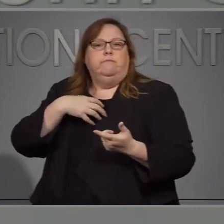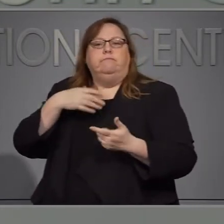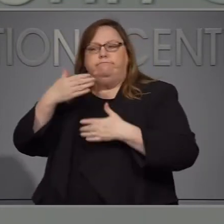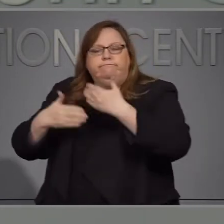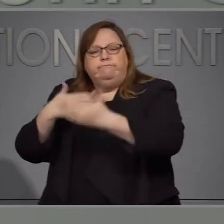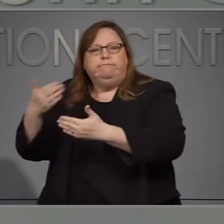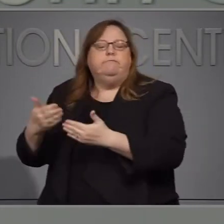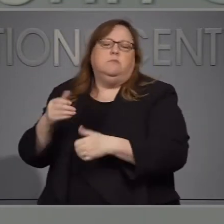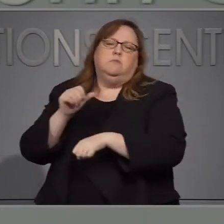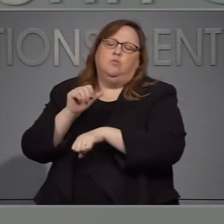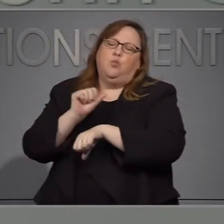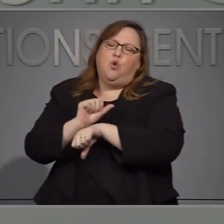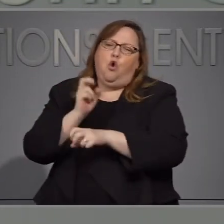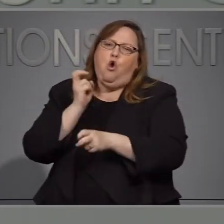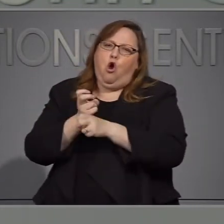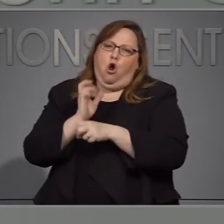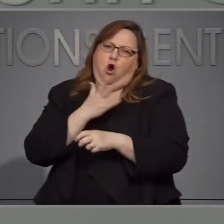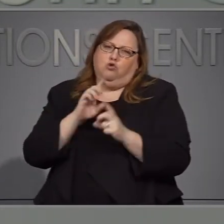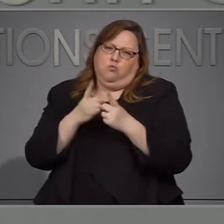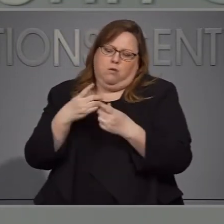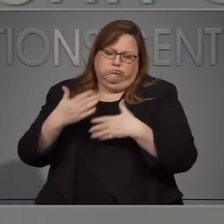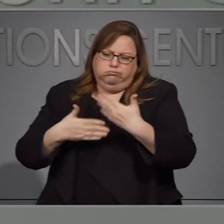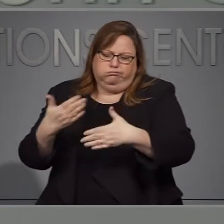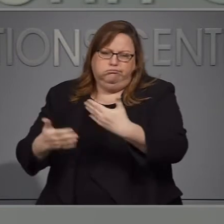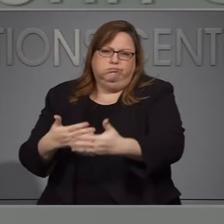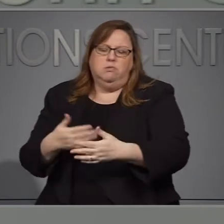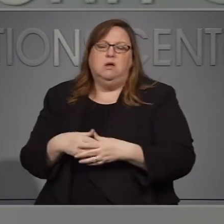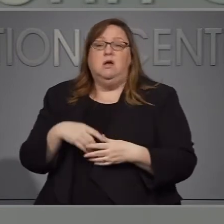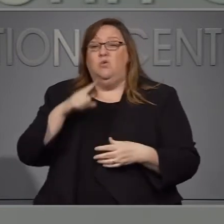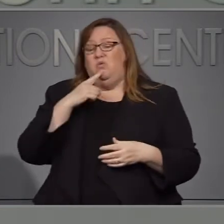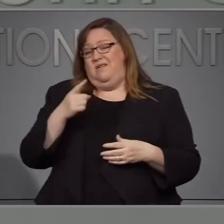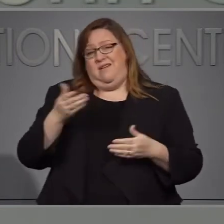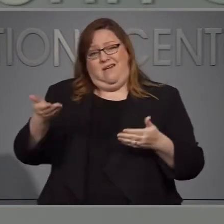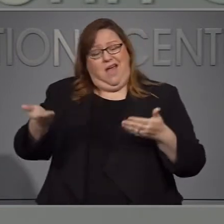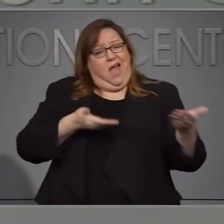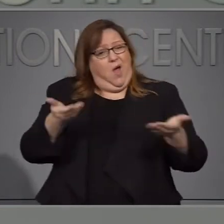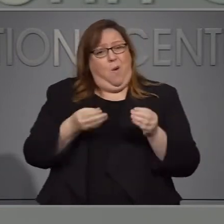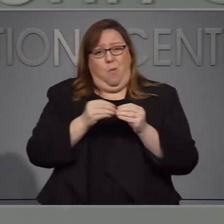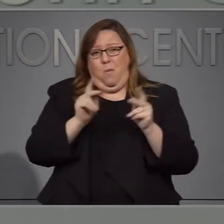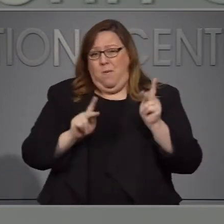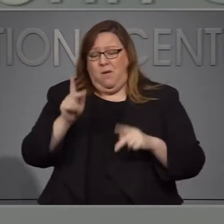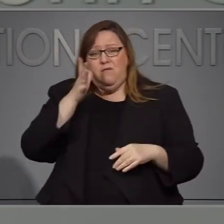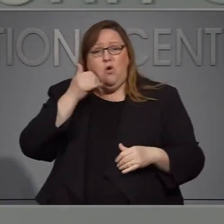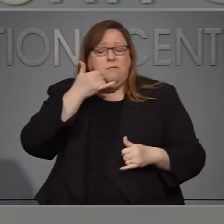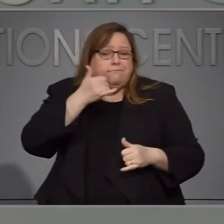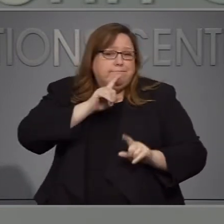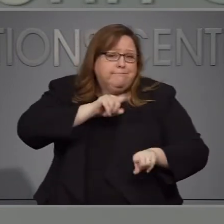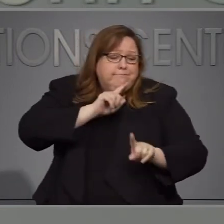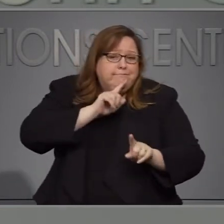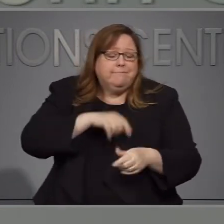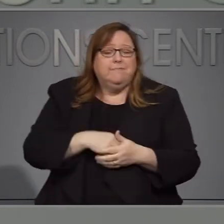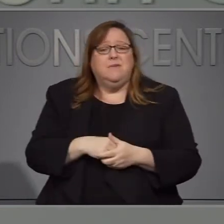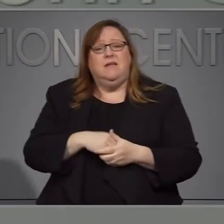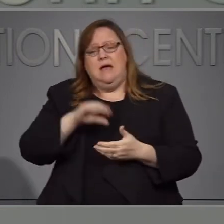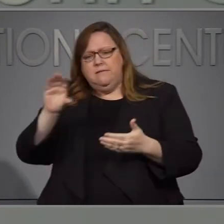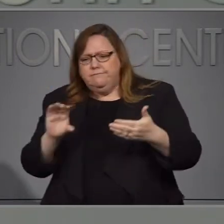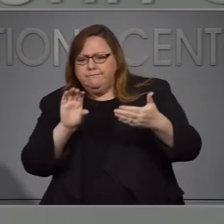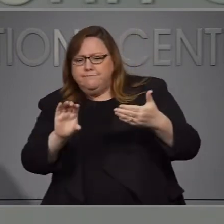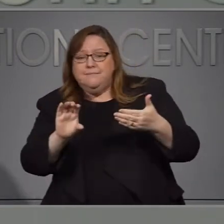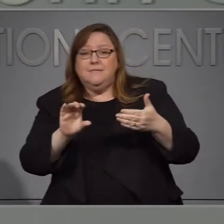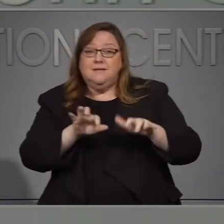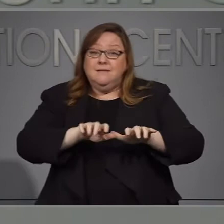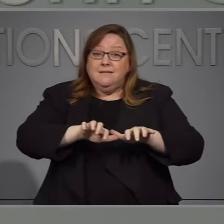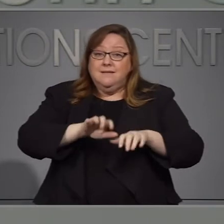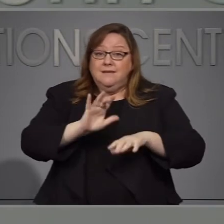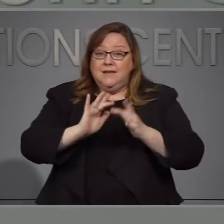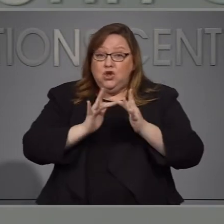estos reclamos y para también de aumentar el número de personas que están contestando el teléfono y